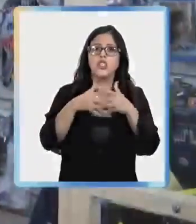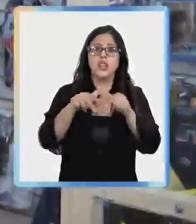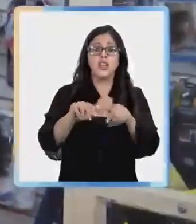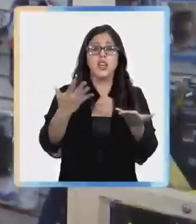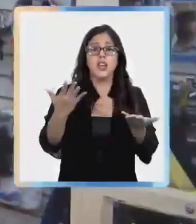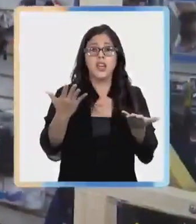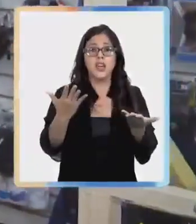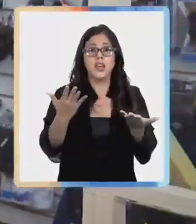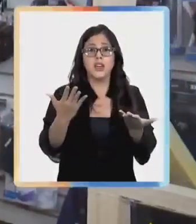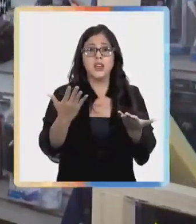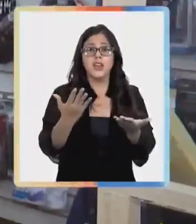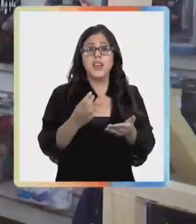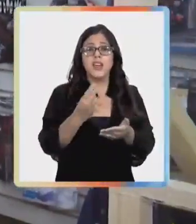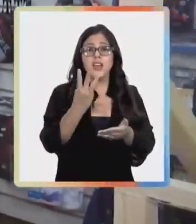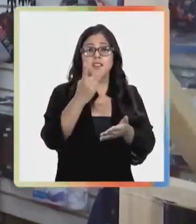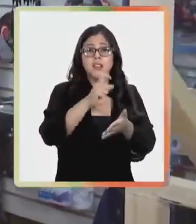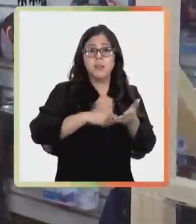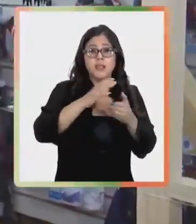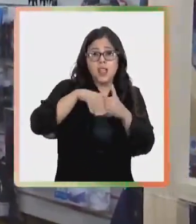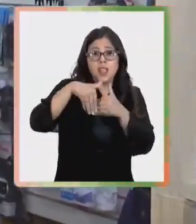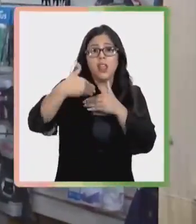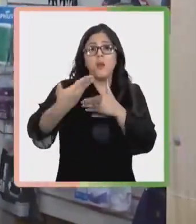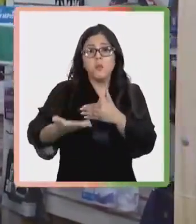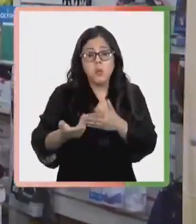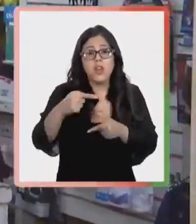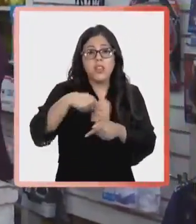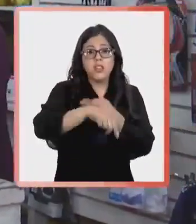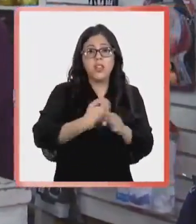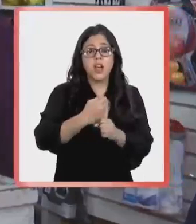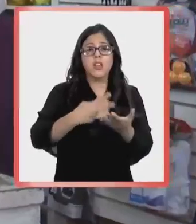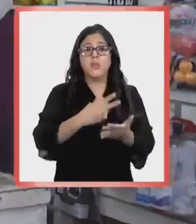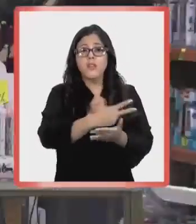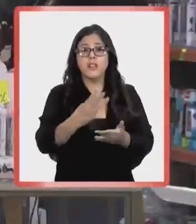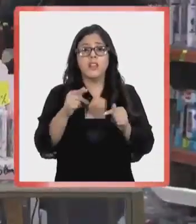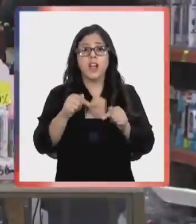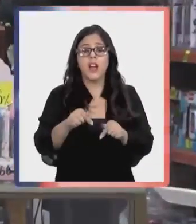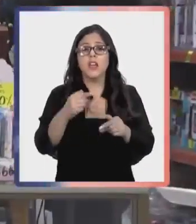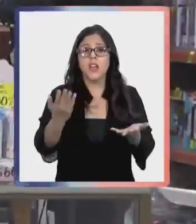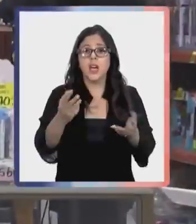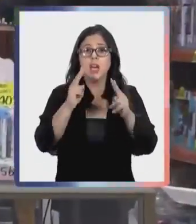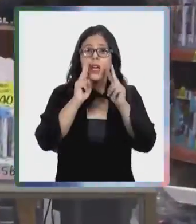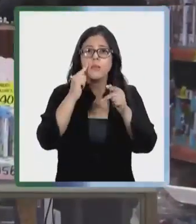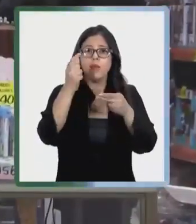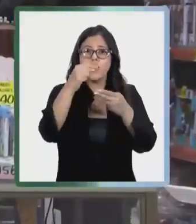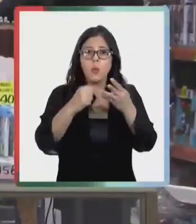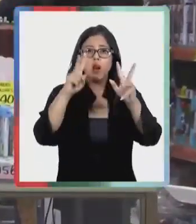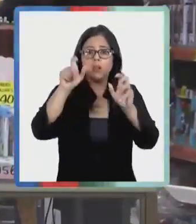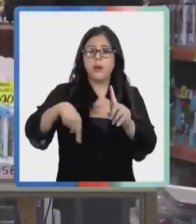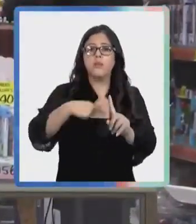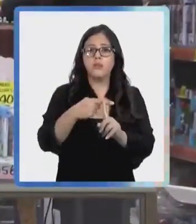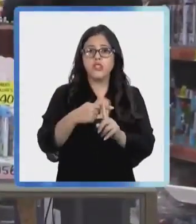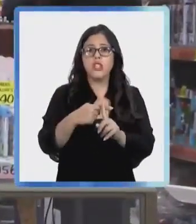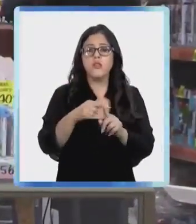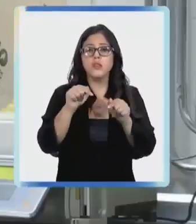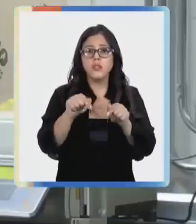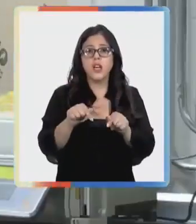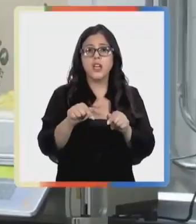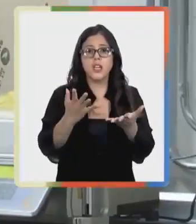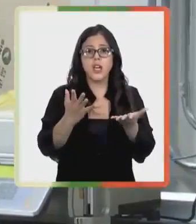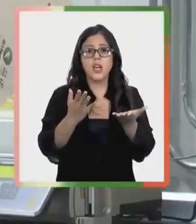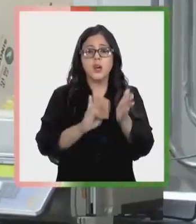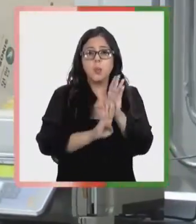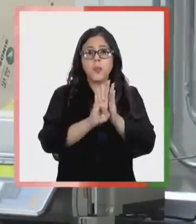las nuestras, es que ya en el segundo trimestre de este año 2023 ya vamos a empezar a ver cifras